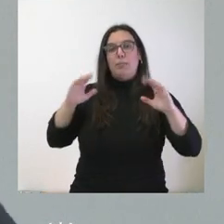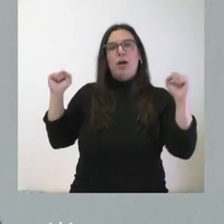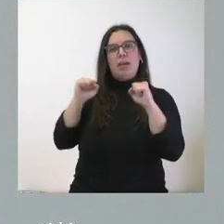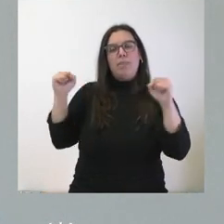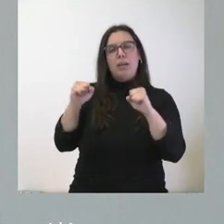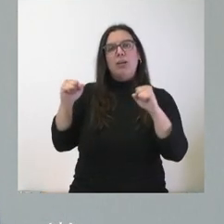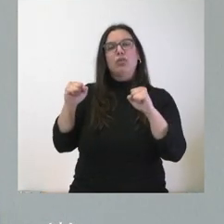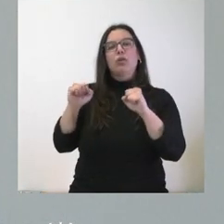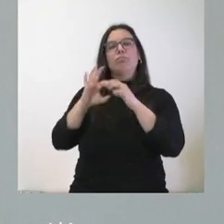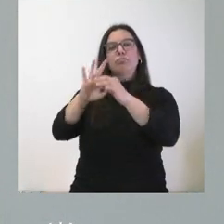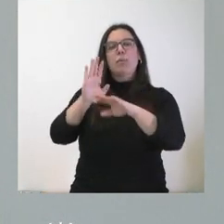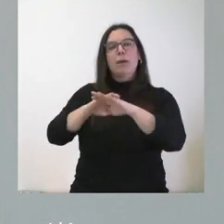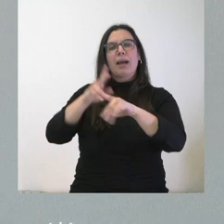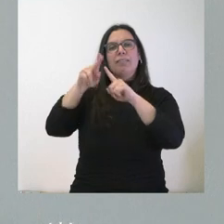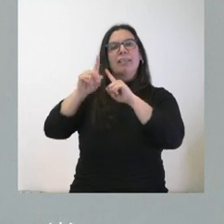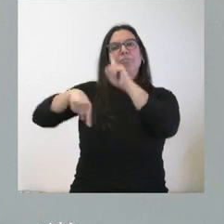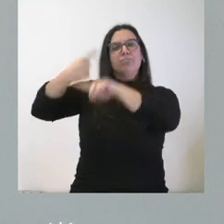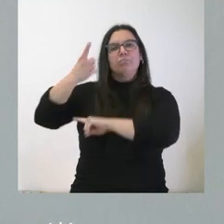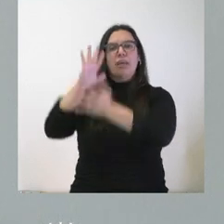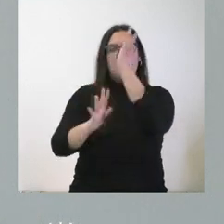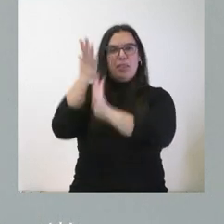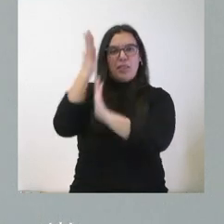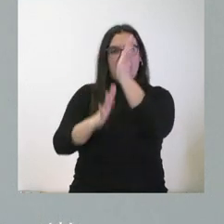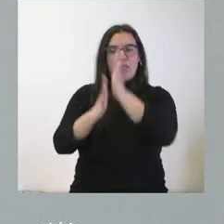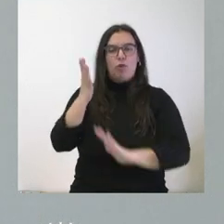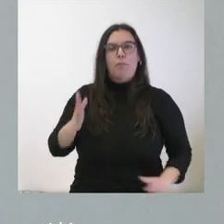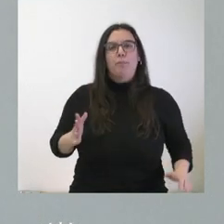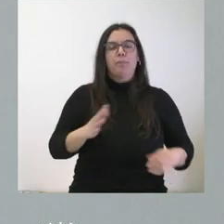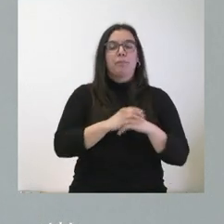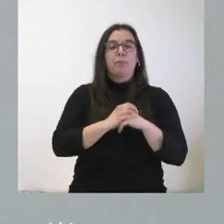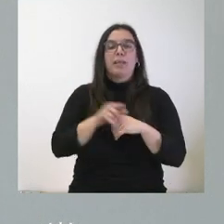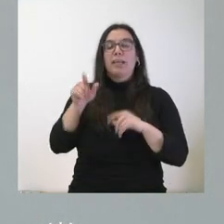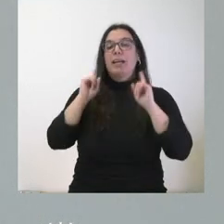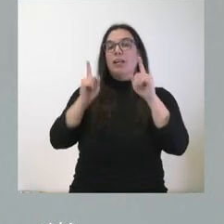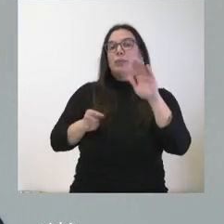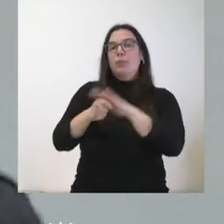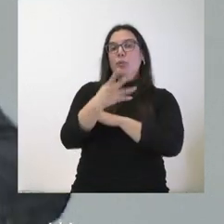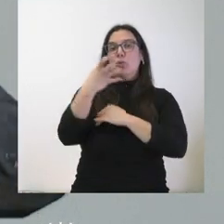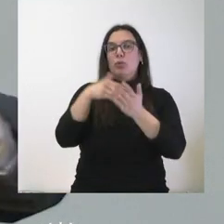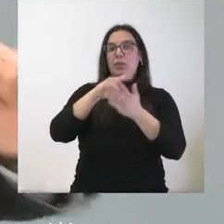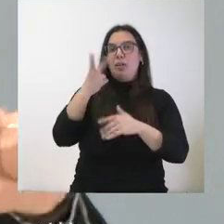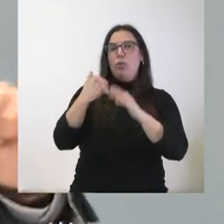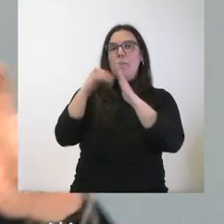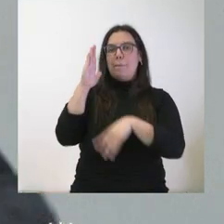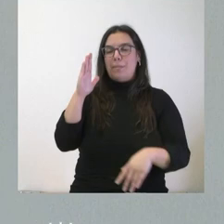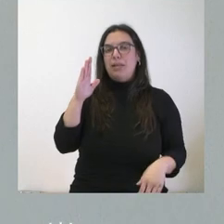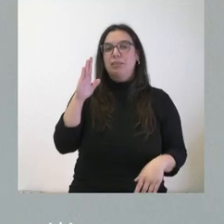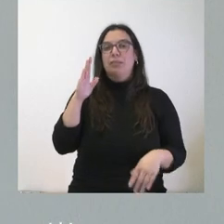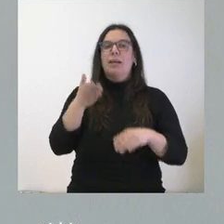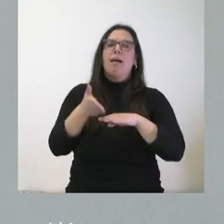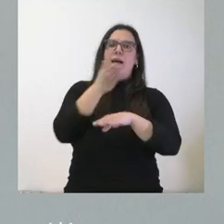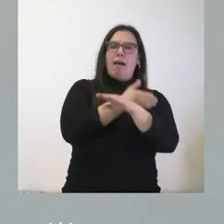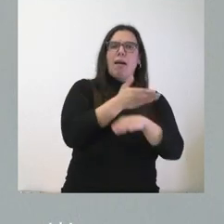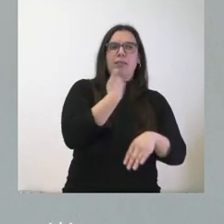relación con la prevención de los incendios del conjunto del ejercicio. En este caso, una inversión superior a 400.000 euros que se une a la que venimos